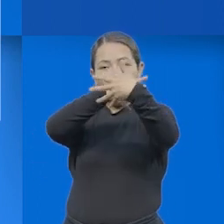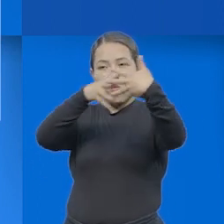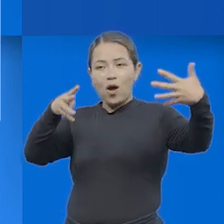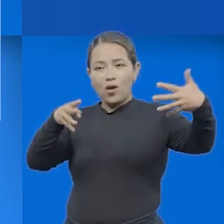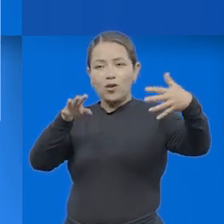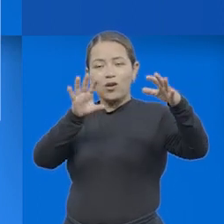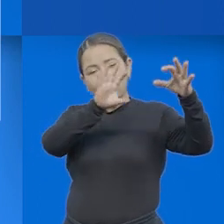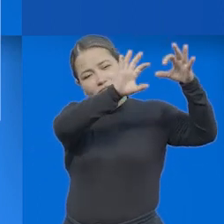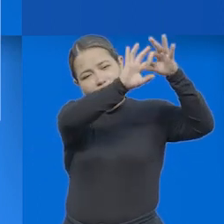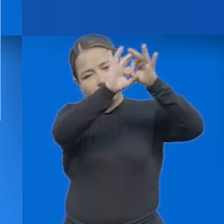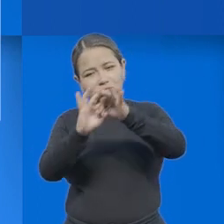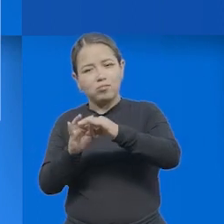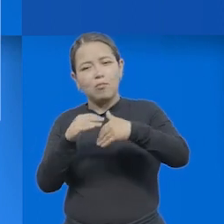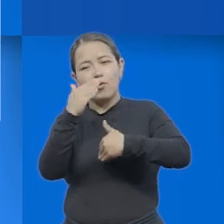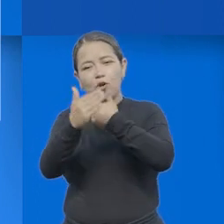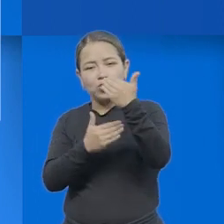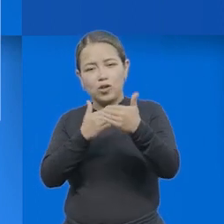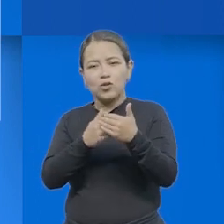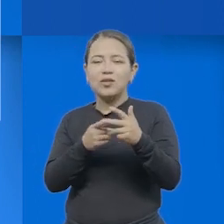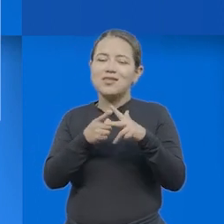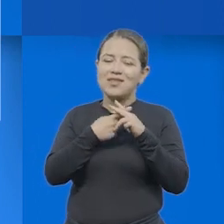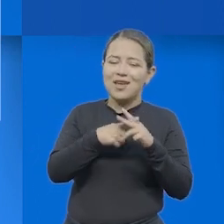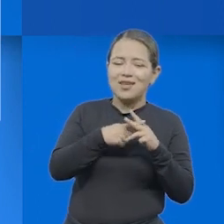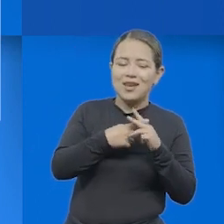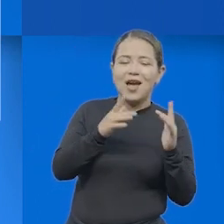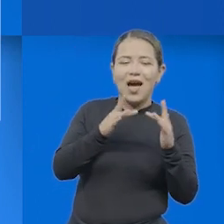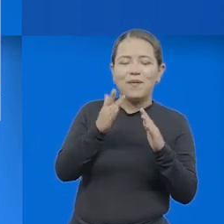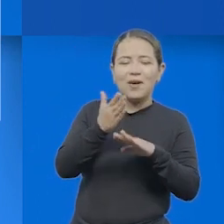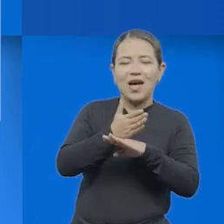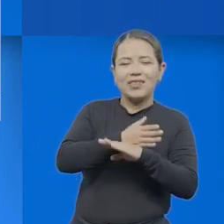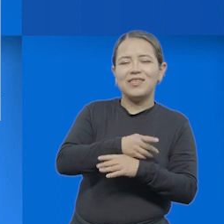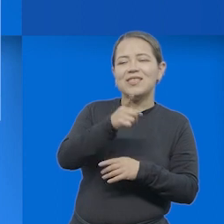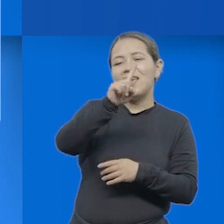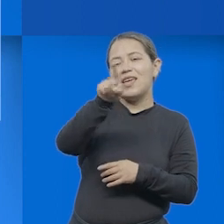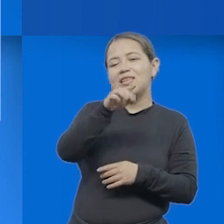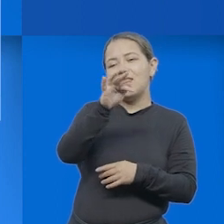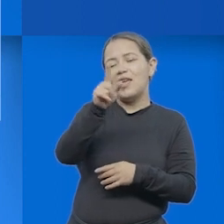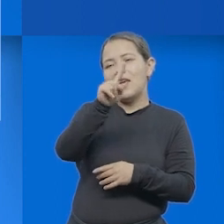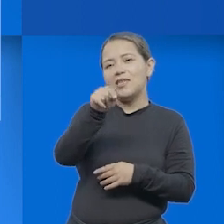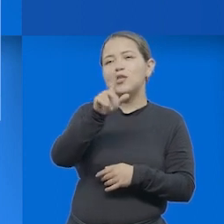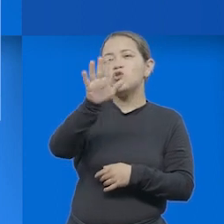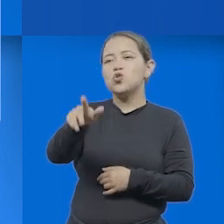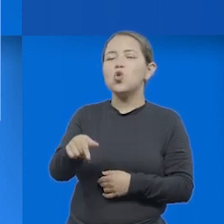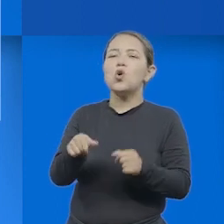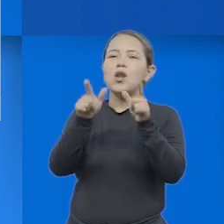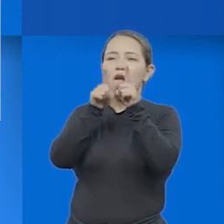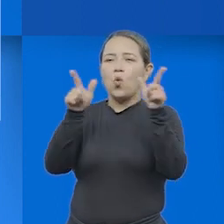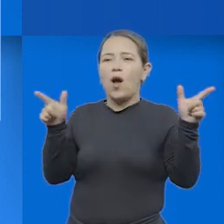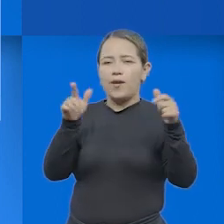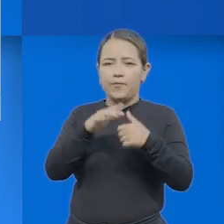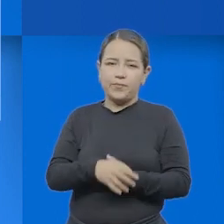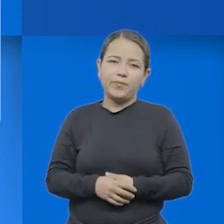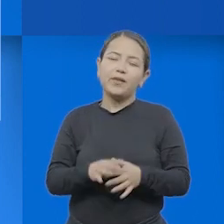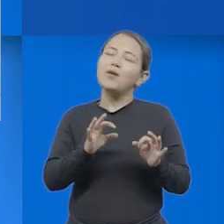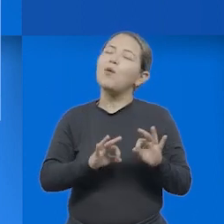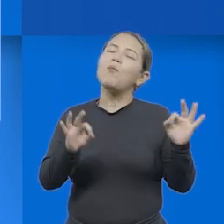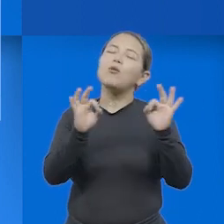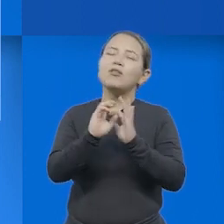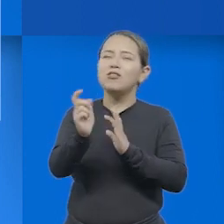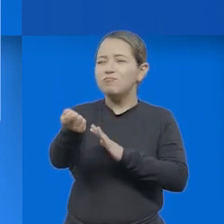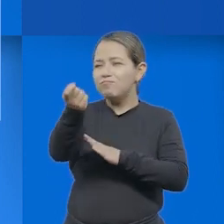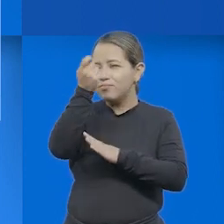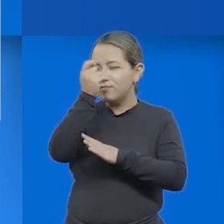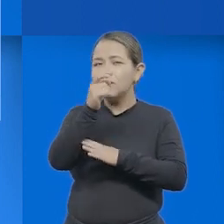proceso escritor, también es la conexión directa de este taller con la STS del lenguaje. Y es importante que